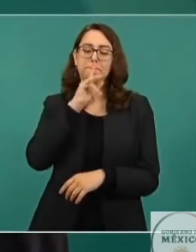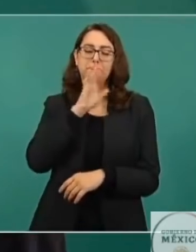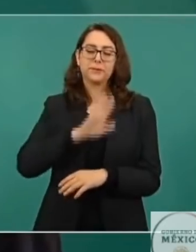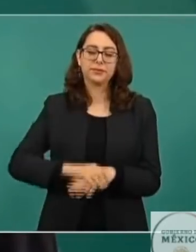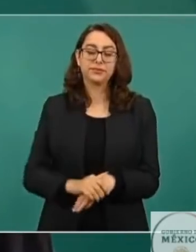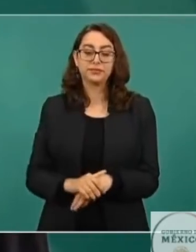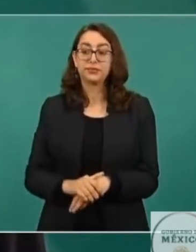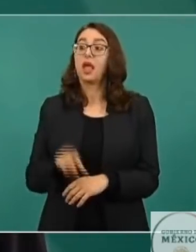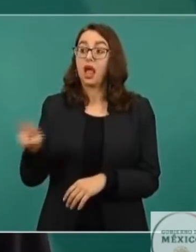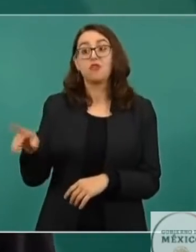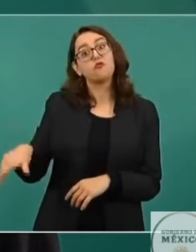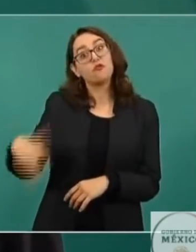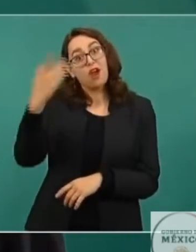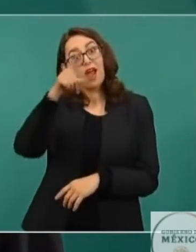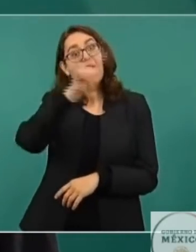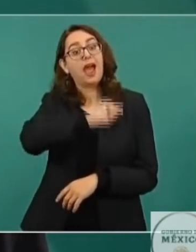con el rey de España,